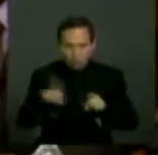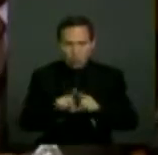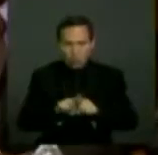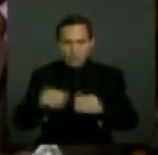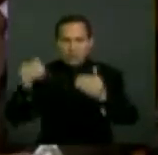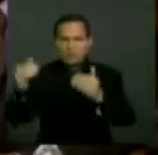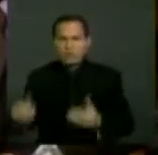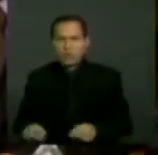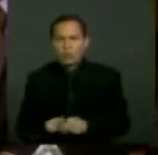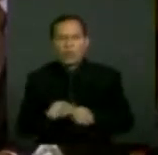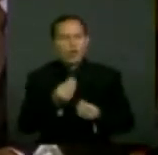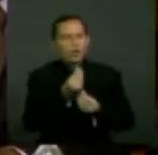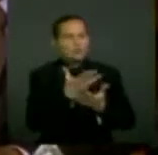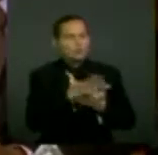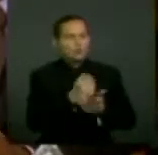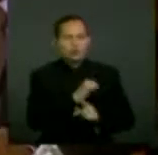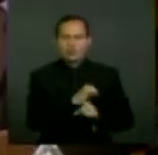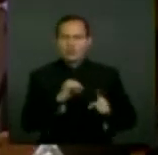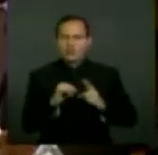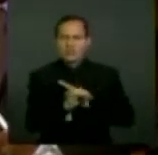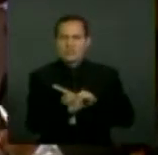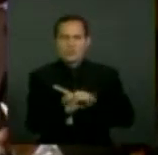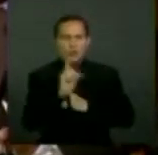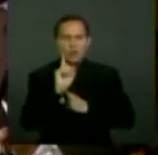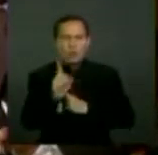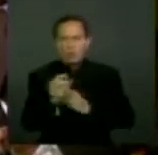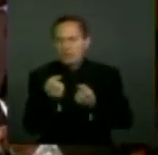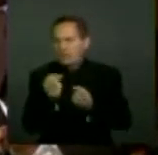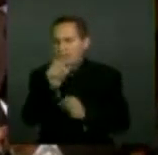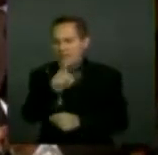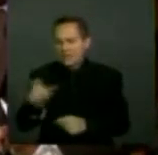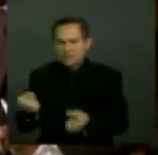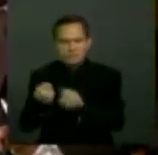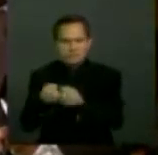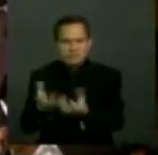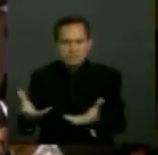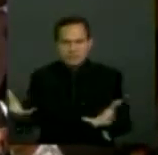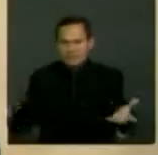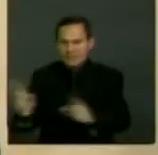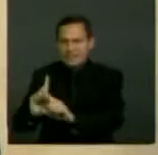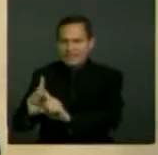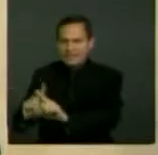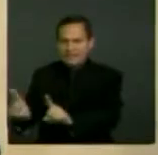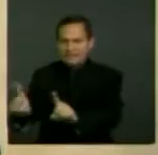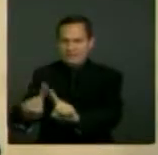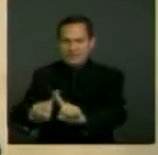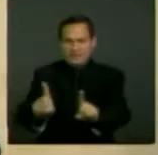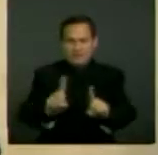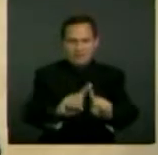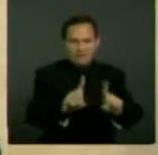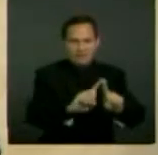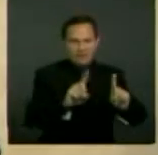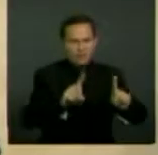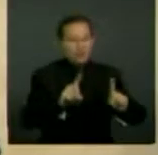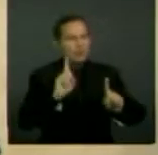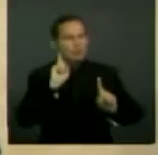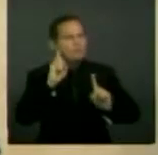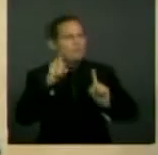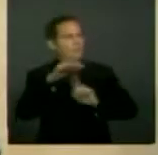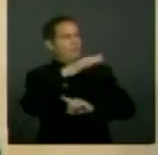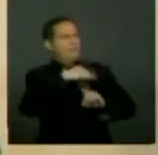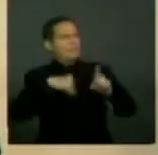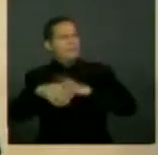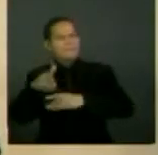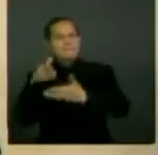diversidad humana y que resulta de la interacción entre las características funcionales de una persona y las barreras en su entorno. Por